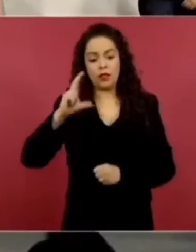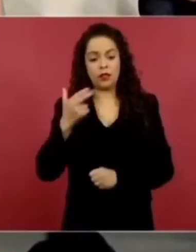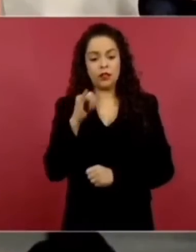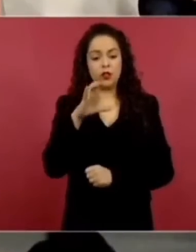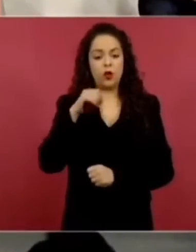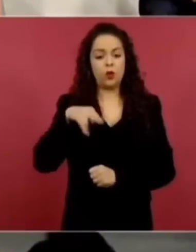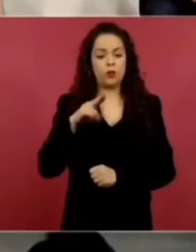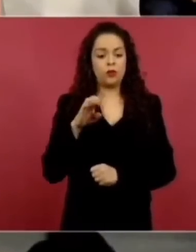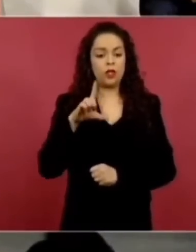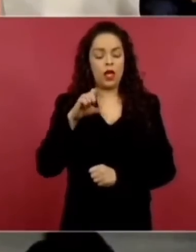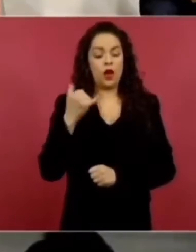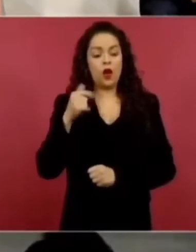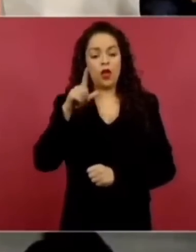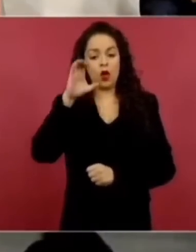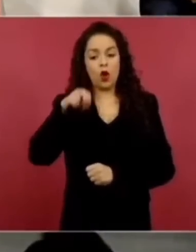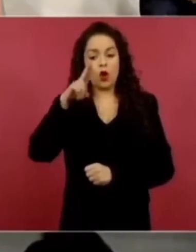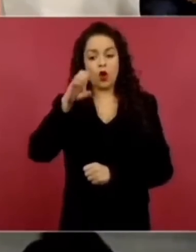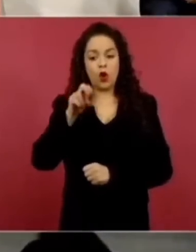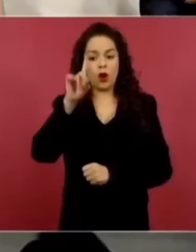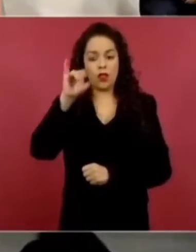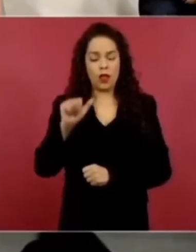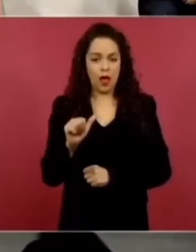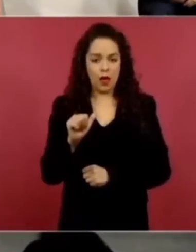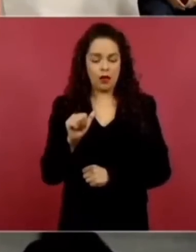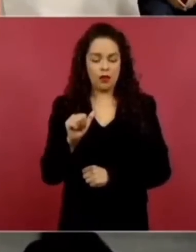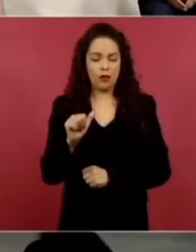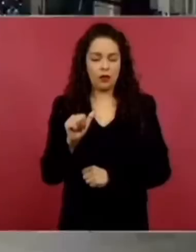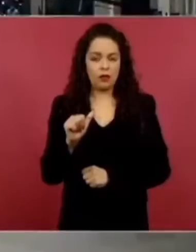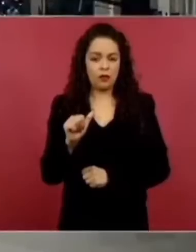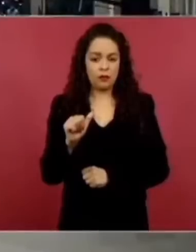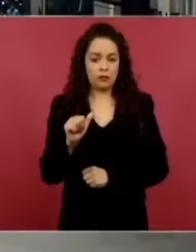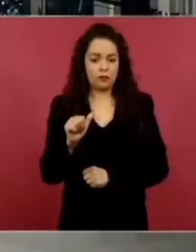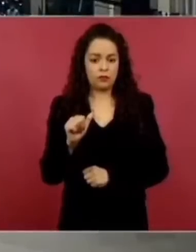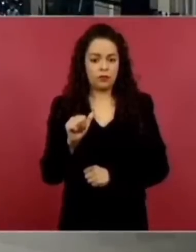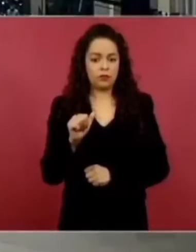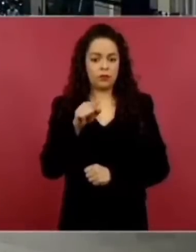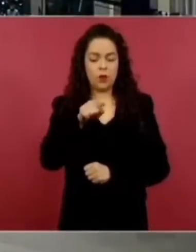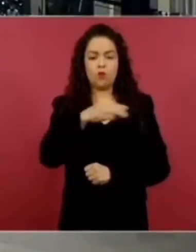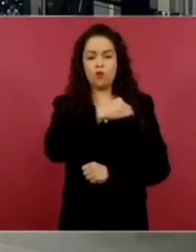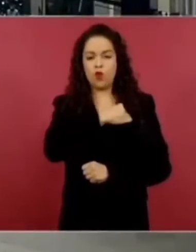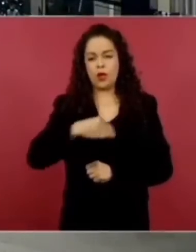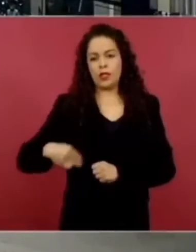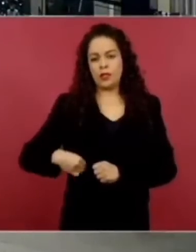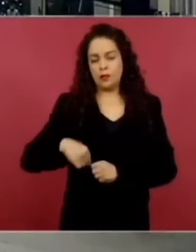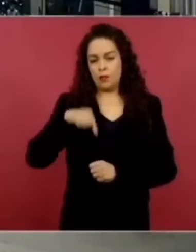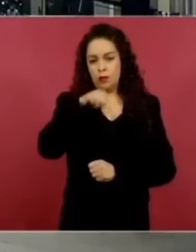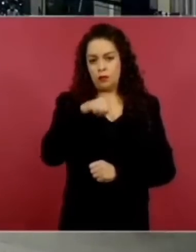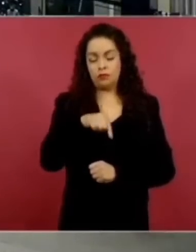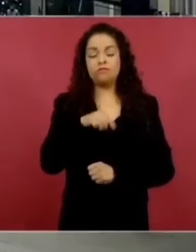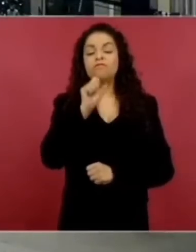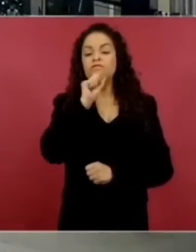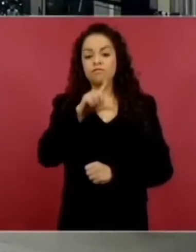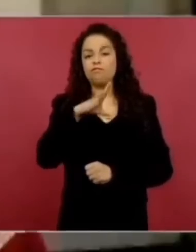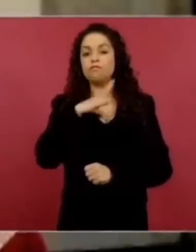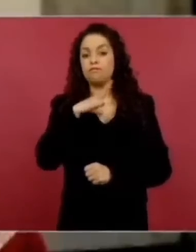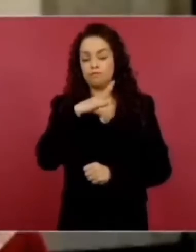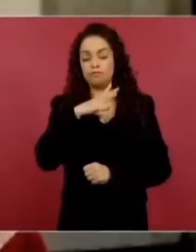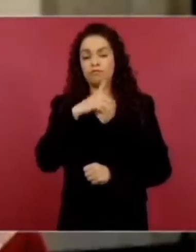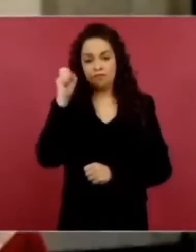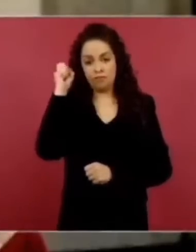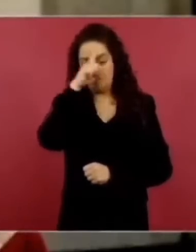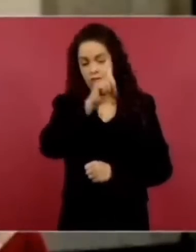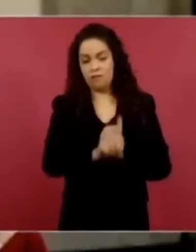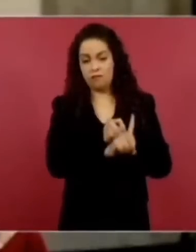además de la Concordia, que de eso se habla poco, pero que la Concordia es otro municipio con una complejidad tremenda.